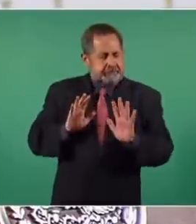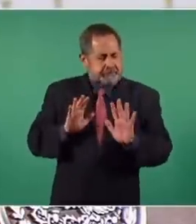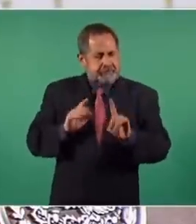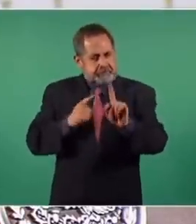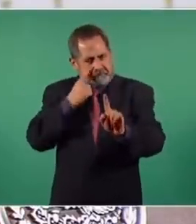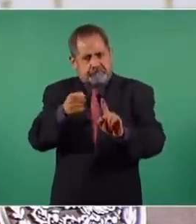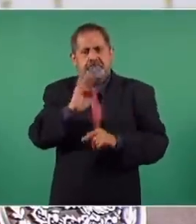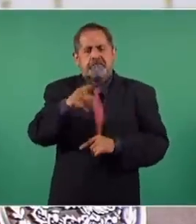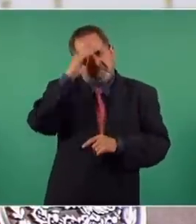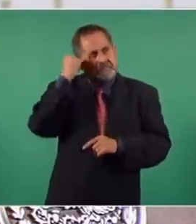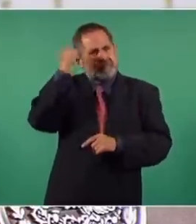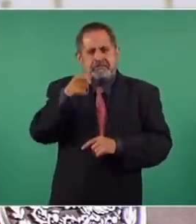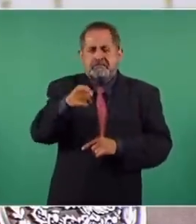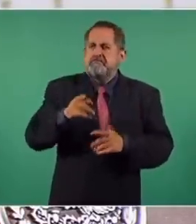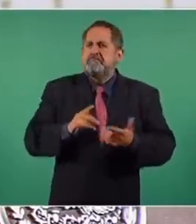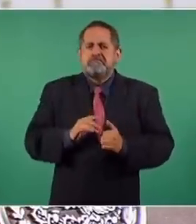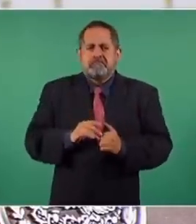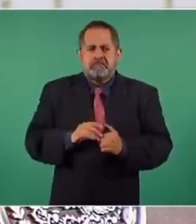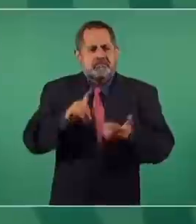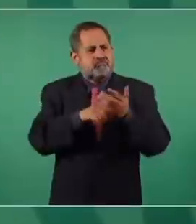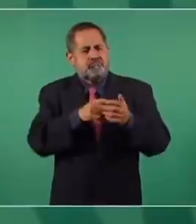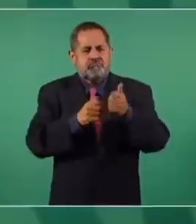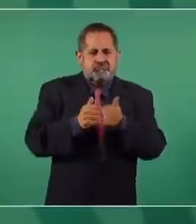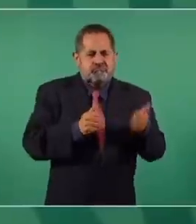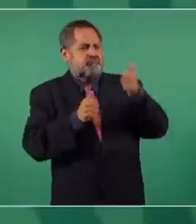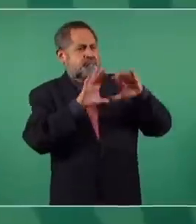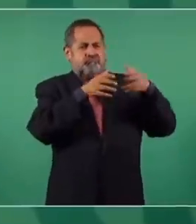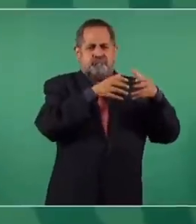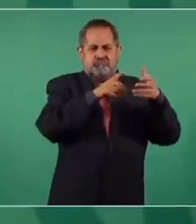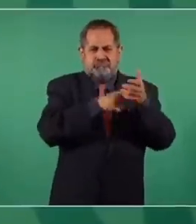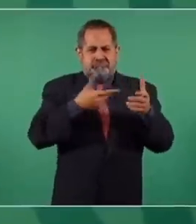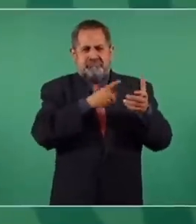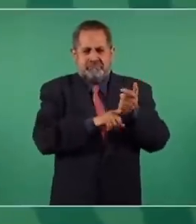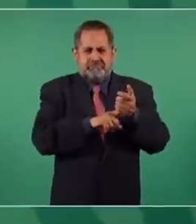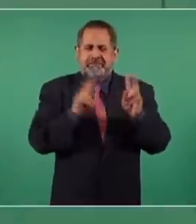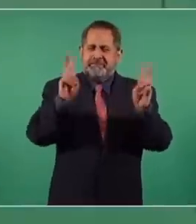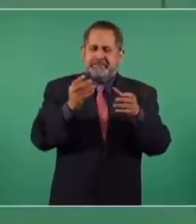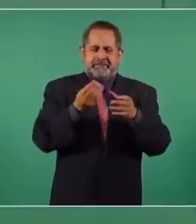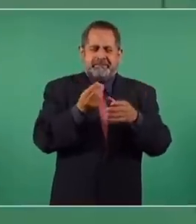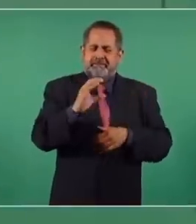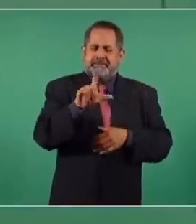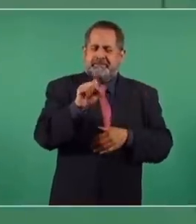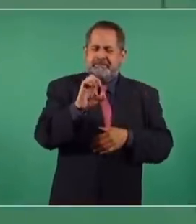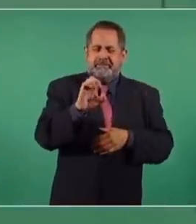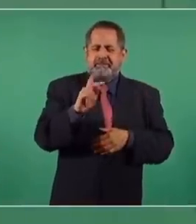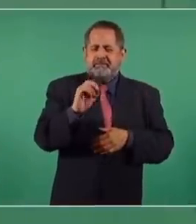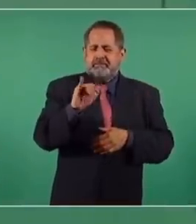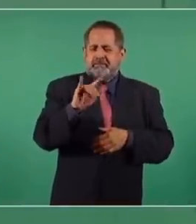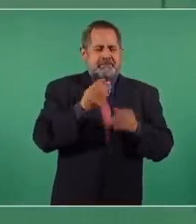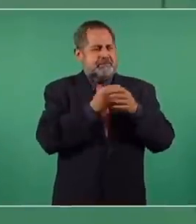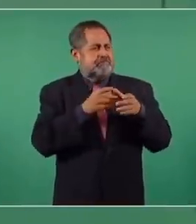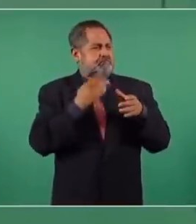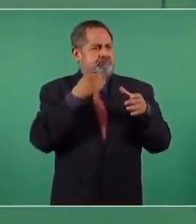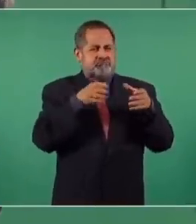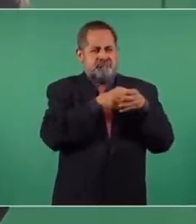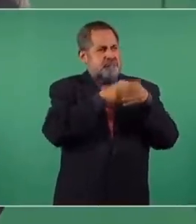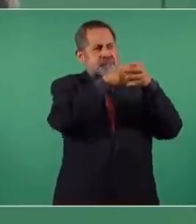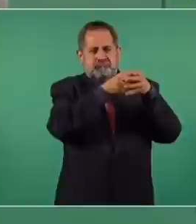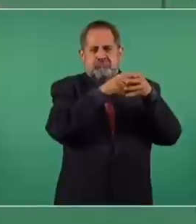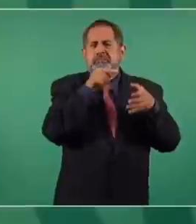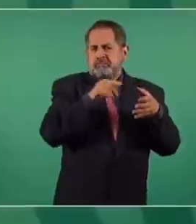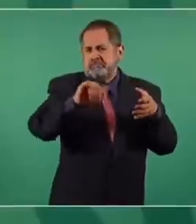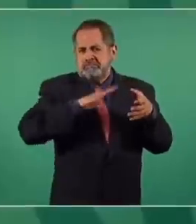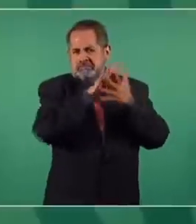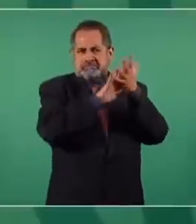estás tomando como referente a las cúpulas, a la llamada clase política, a las élites. Ahí sí,